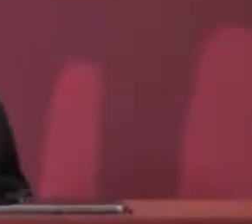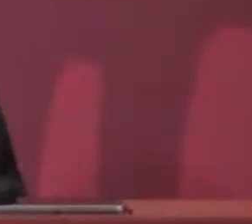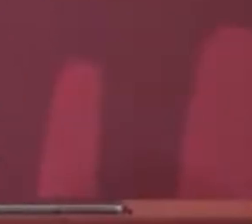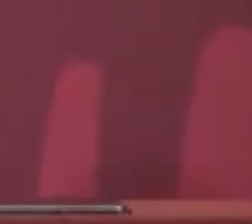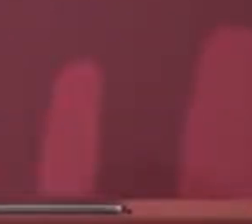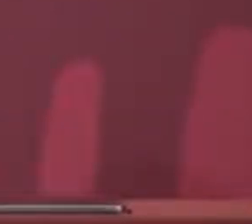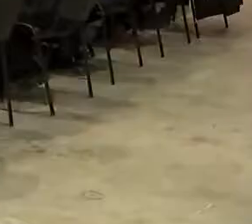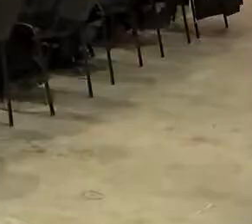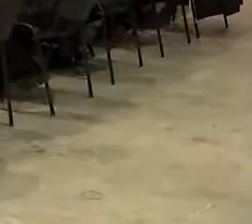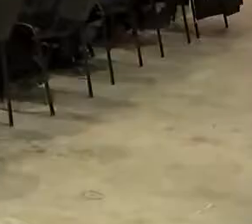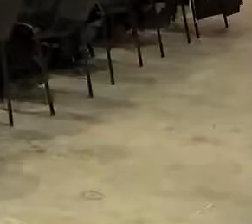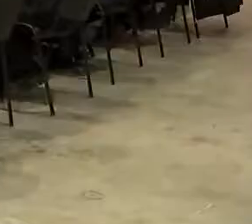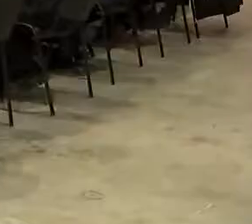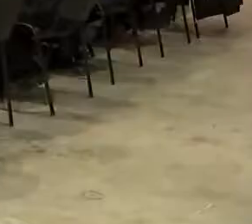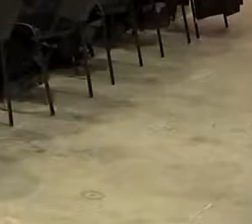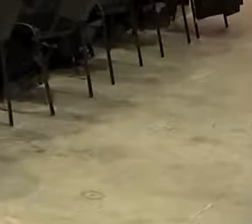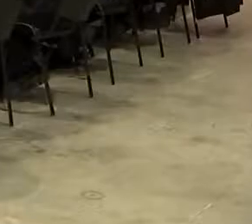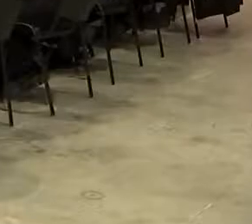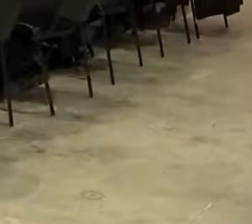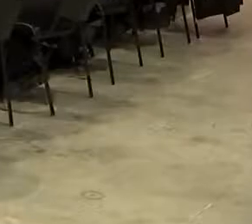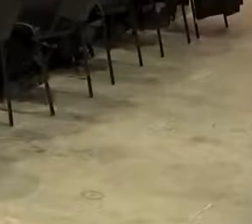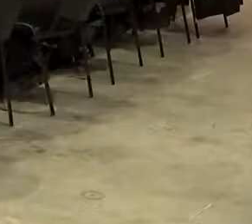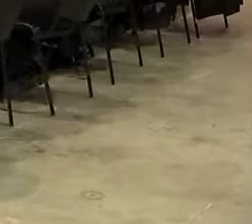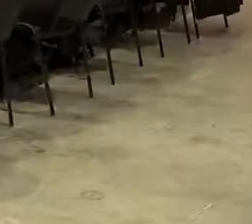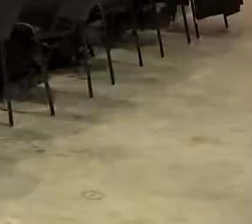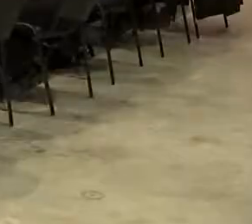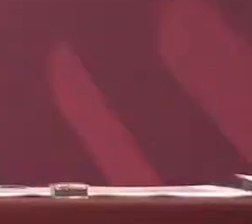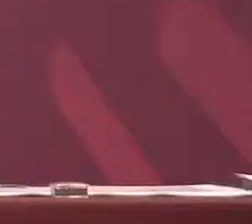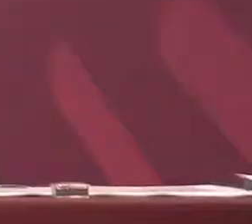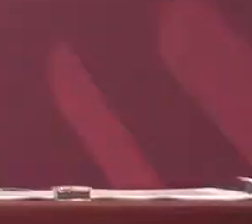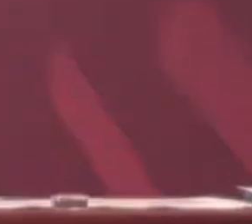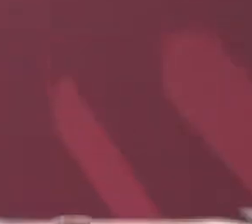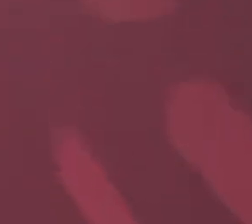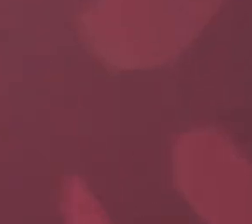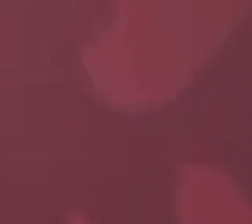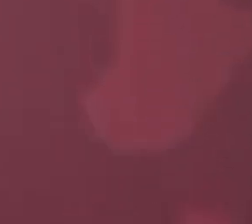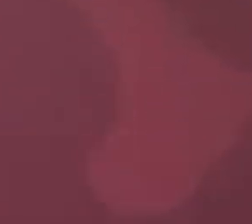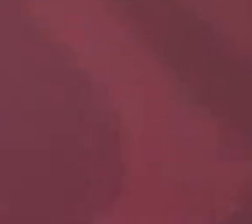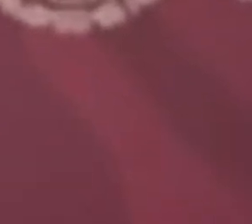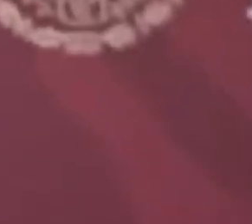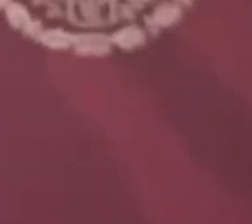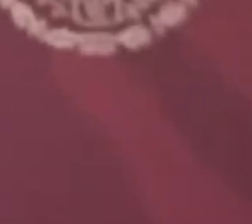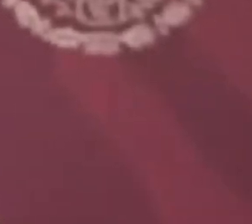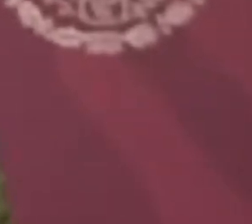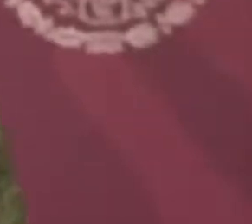El secretario de la Defensa Nacional, General Luis Cresencio Sandoval González.